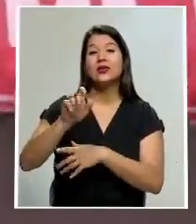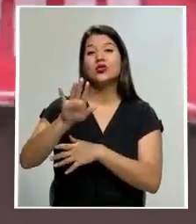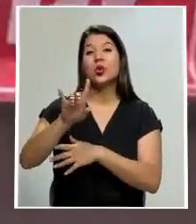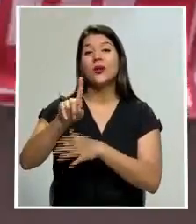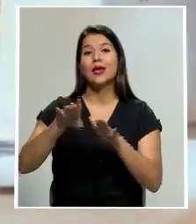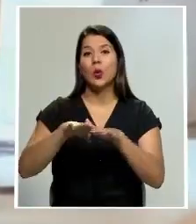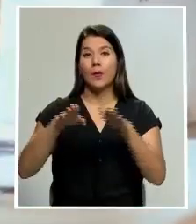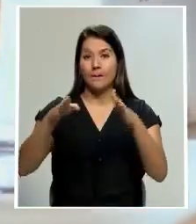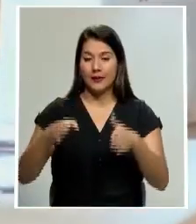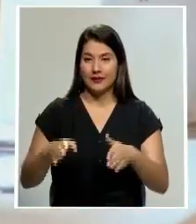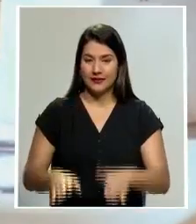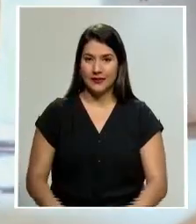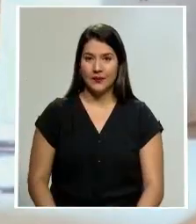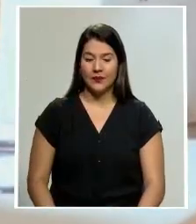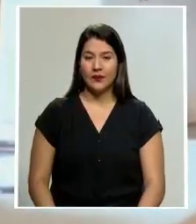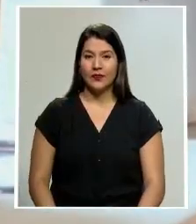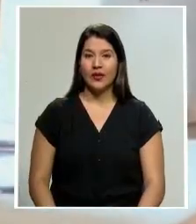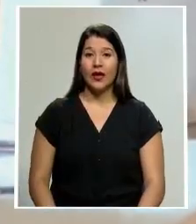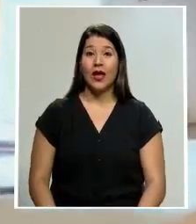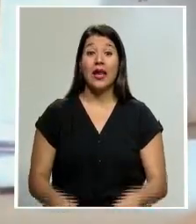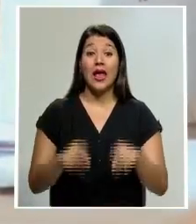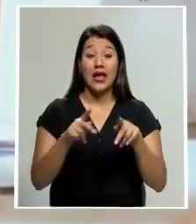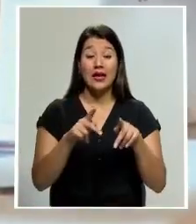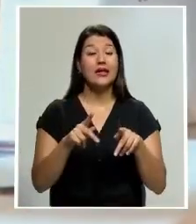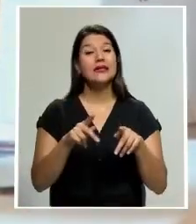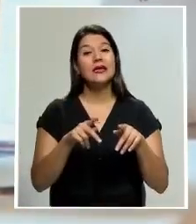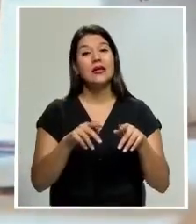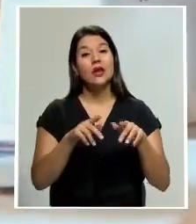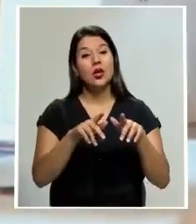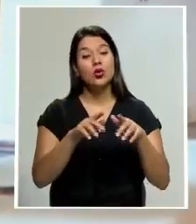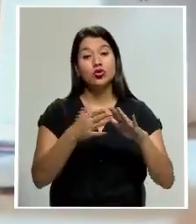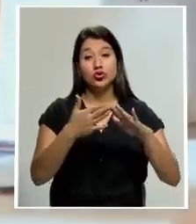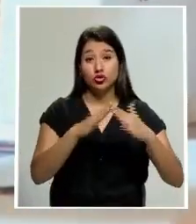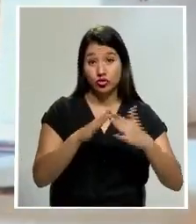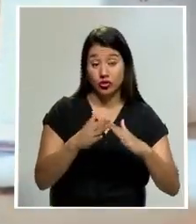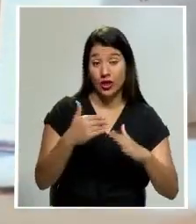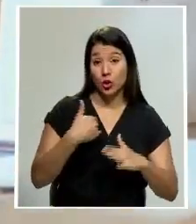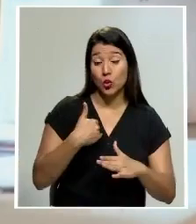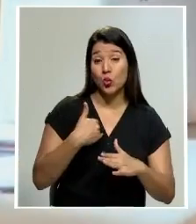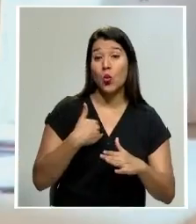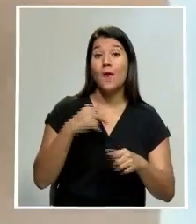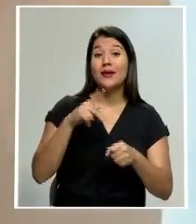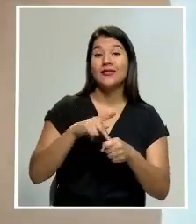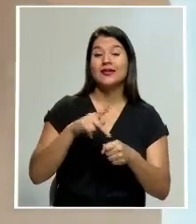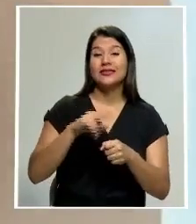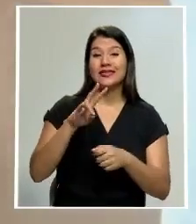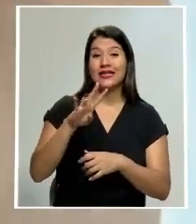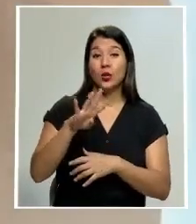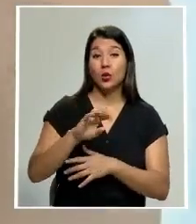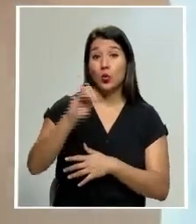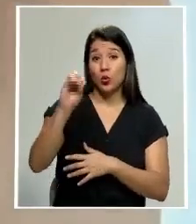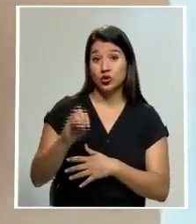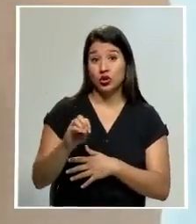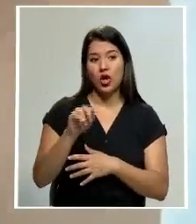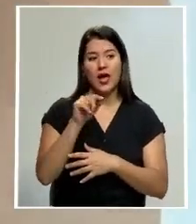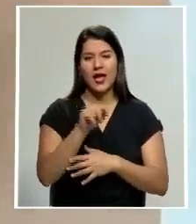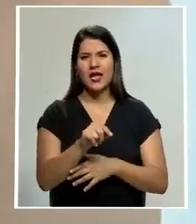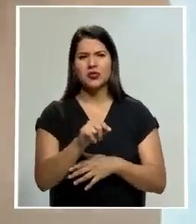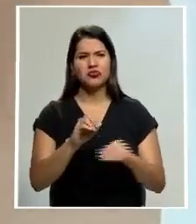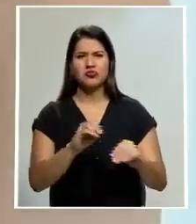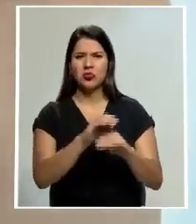sufragio los comicios que contaron con una participación superior al 74% fueron calificados como